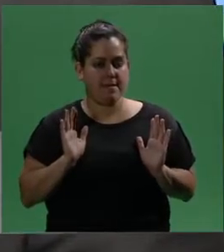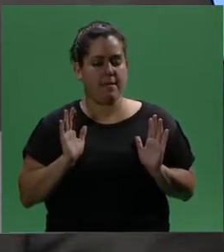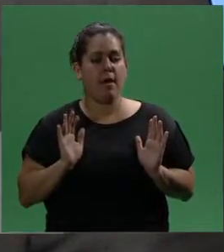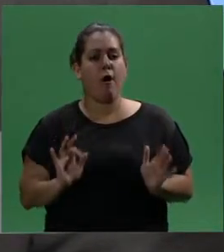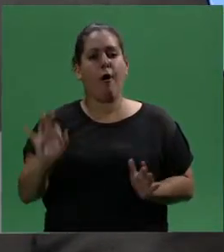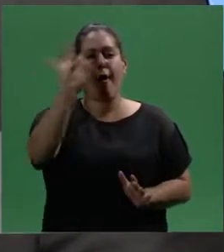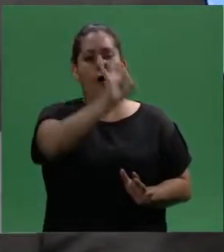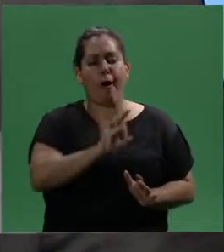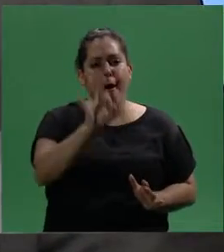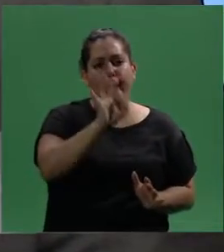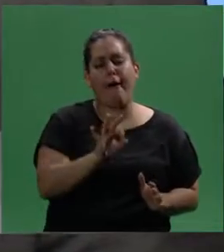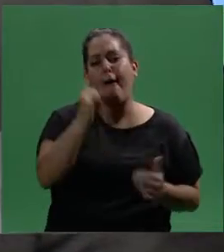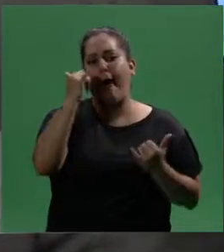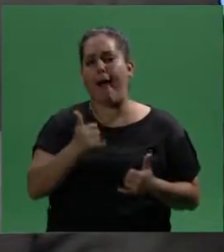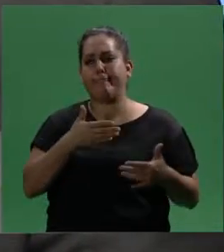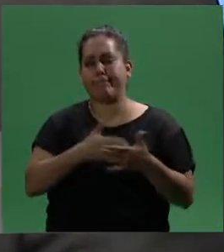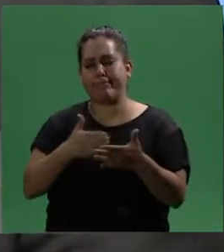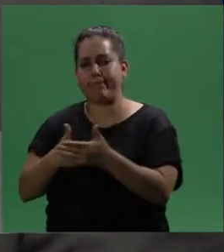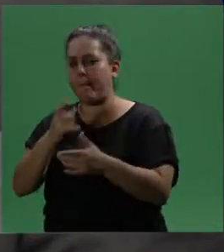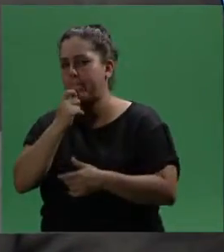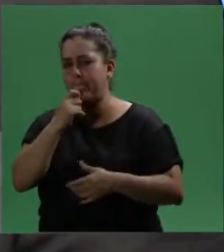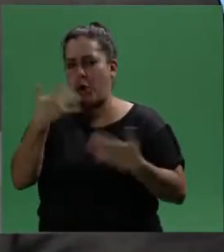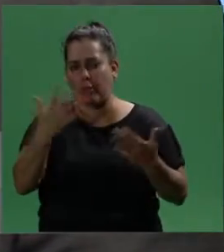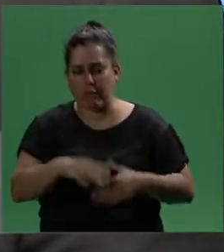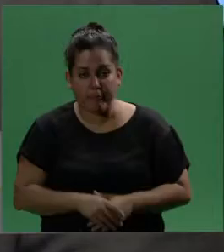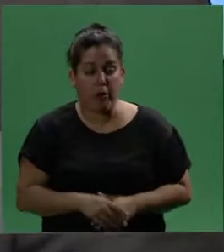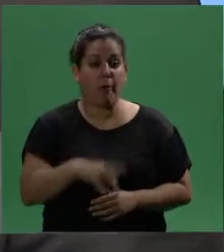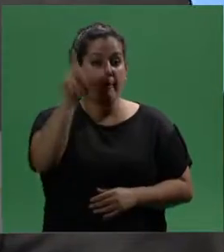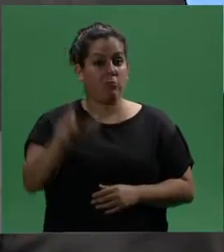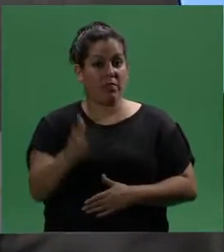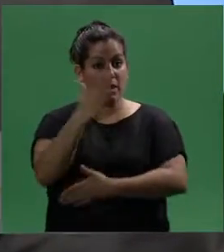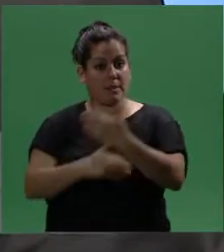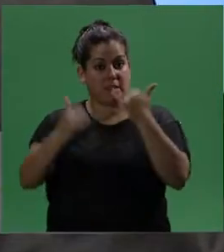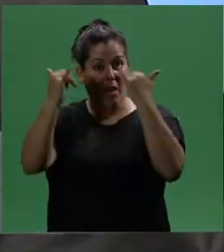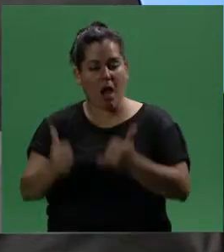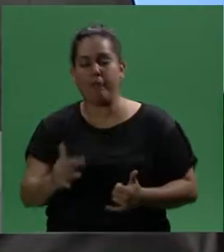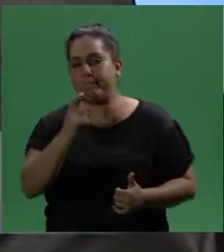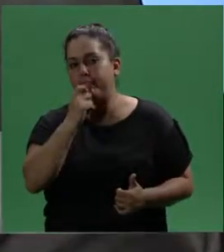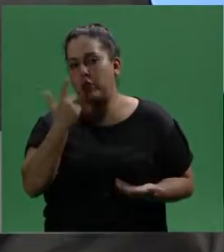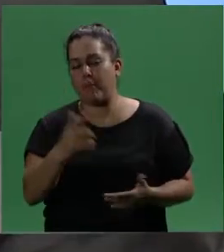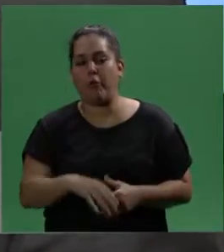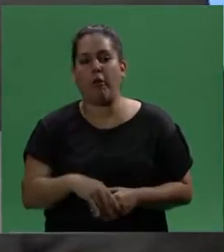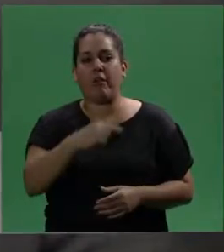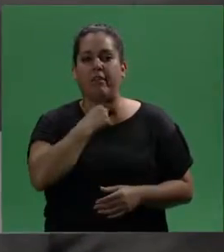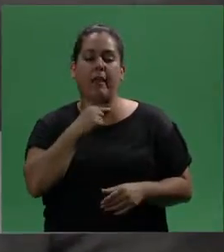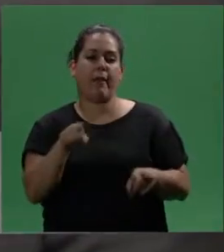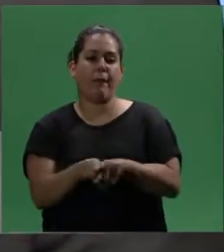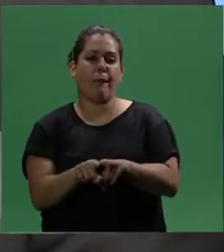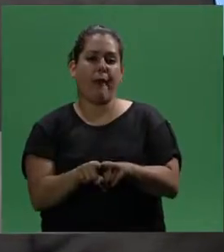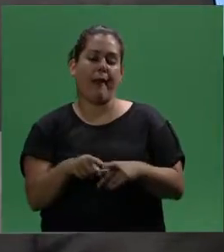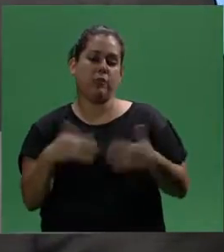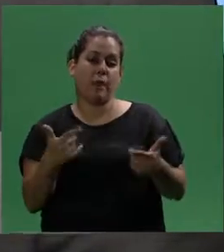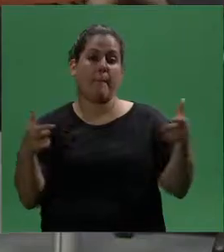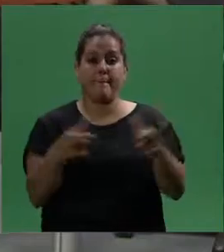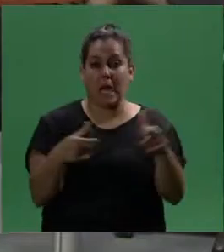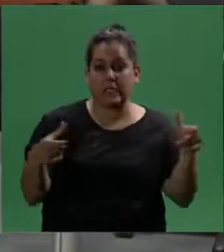o se le han puesto una serie de barreras. Por ejemplo, las personas con discapacidad, cuando quieren tener